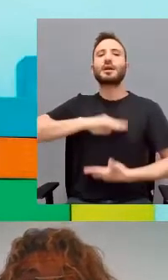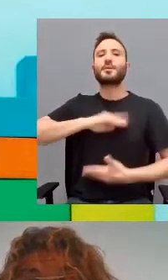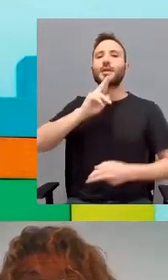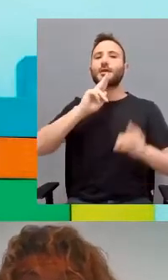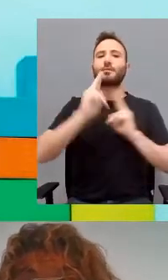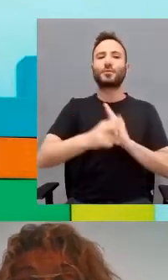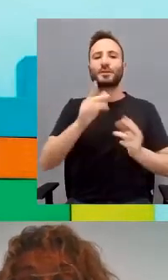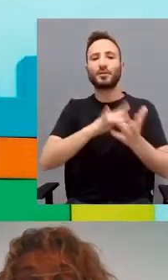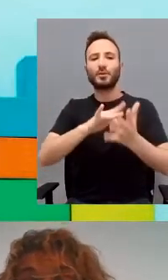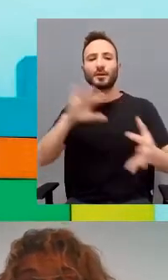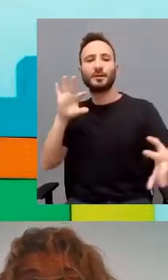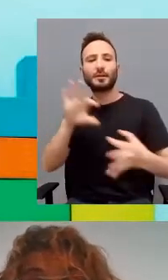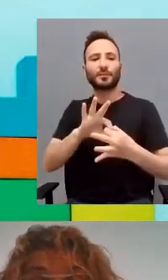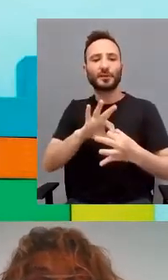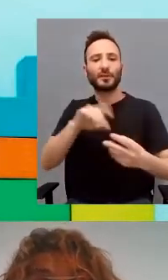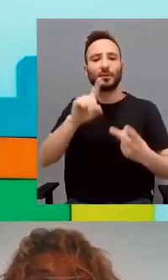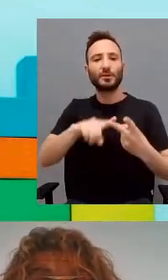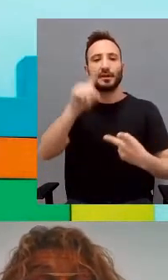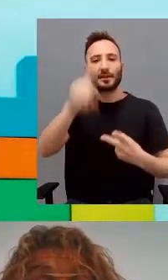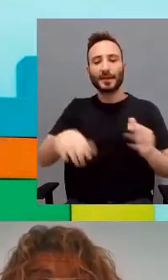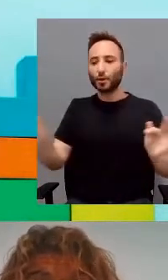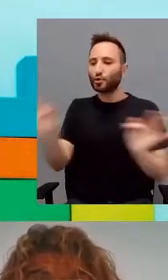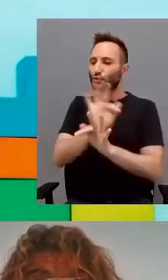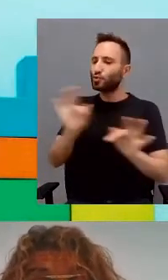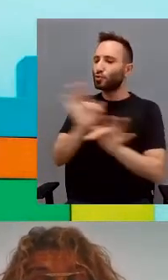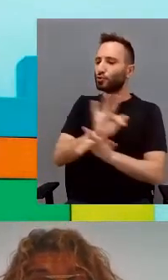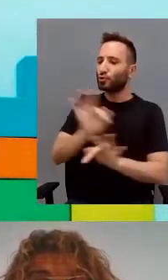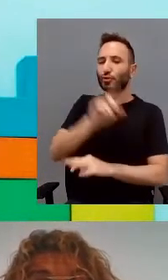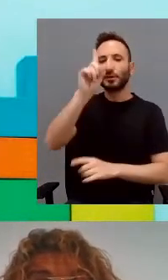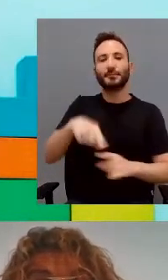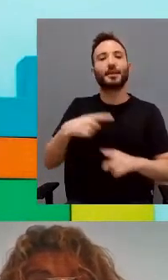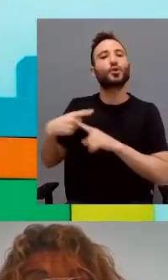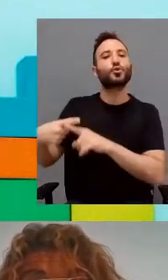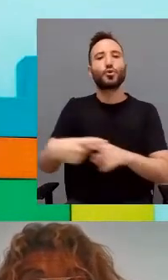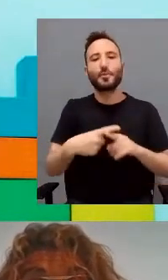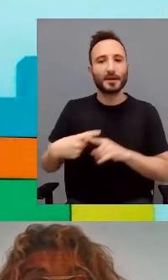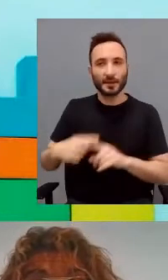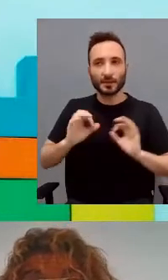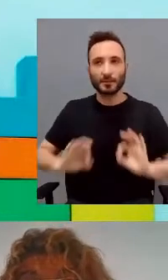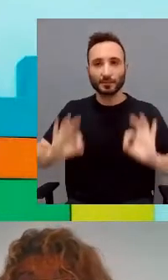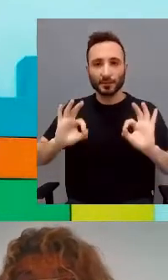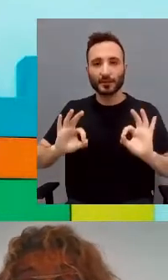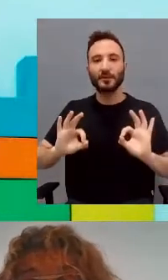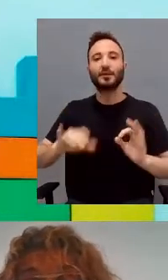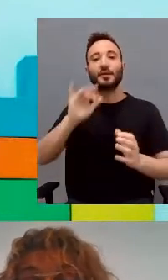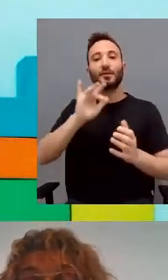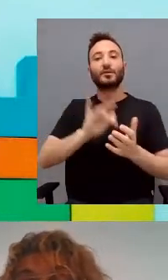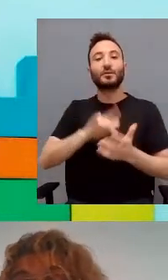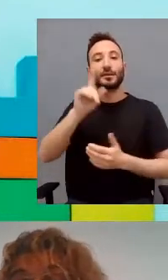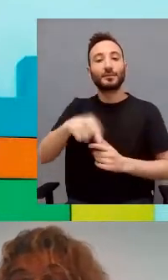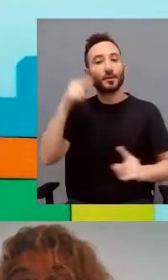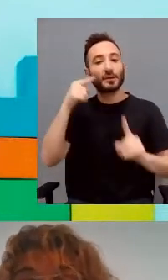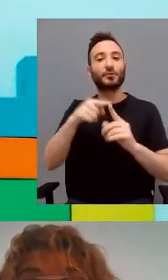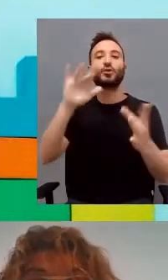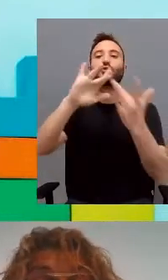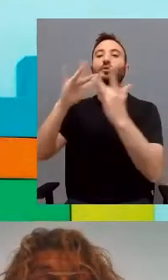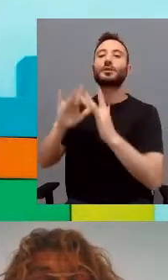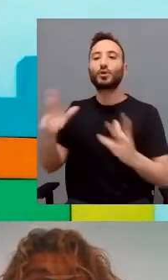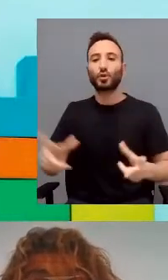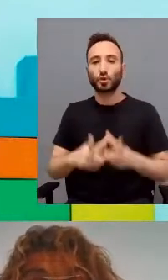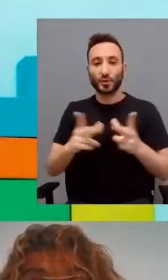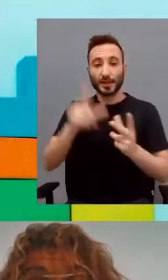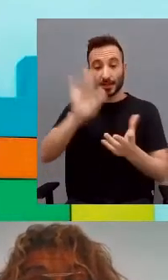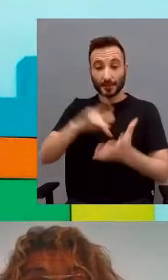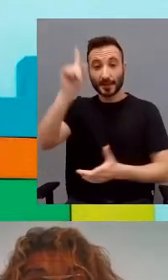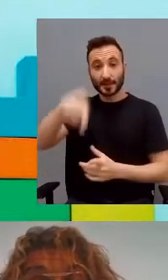la reciprocidad, ritmicidad, alternancia de turnos y afecto compartido. La intersubjetividad y la interacción social y la alternancia